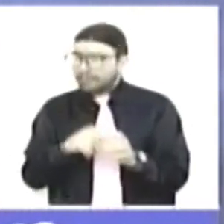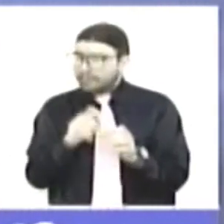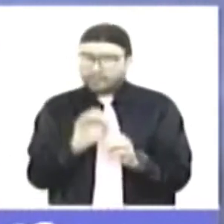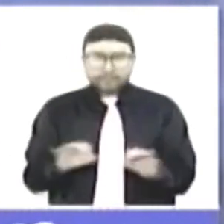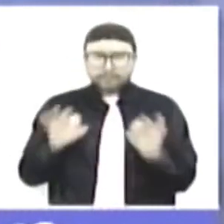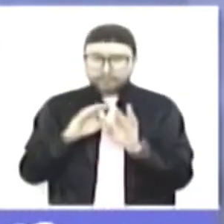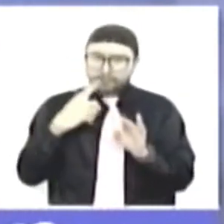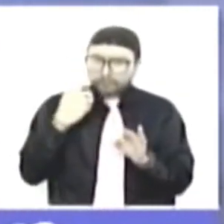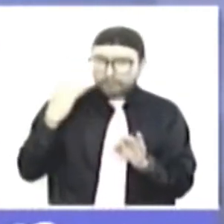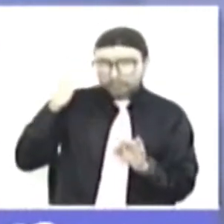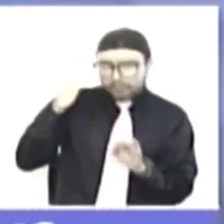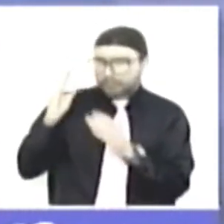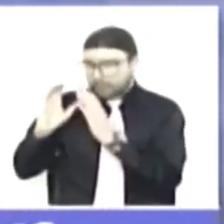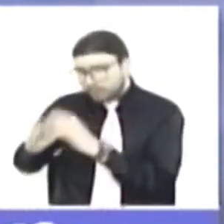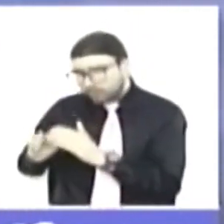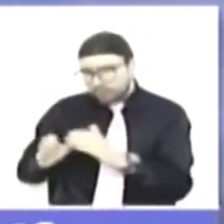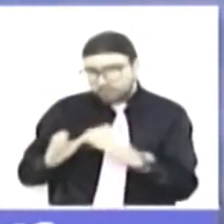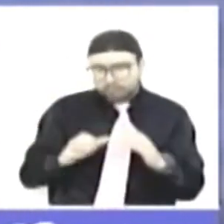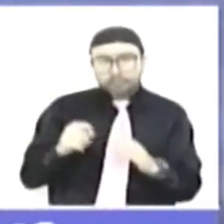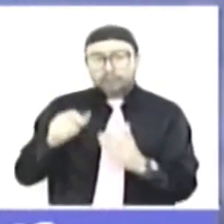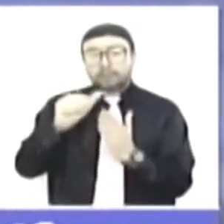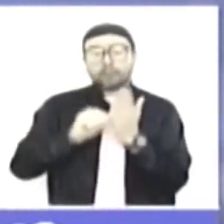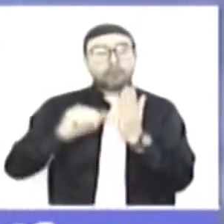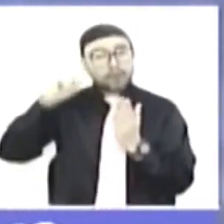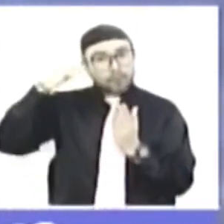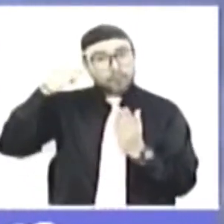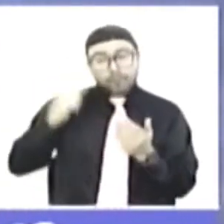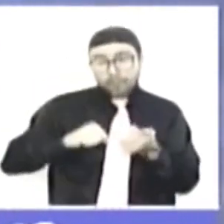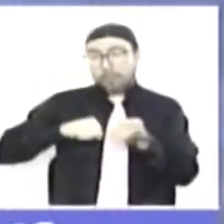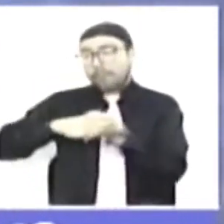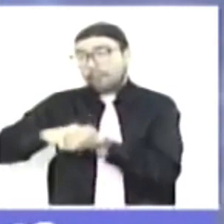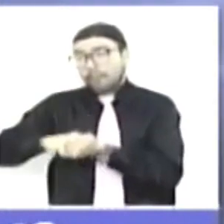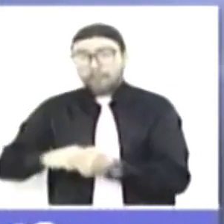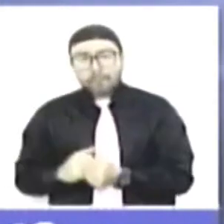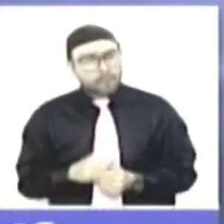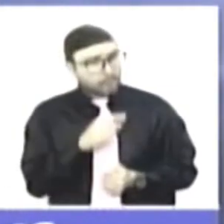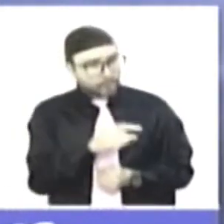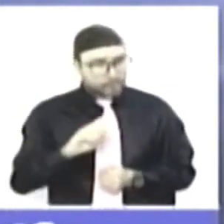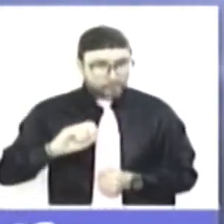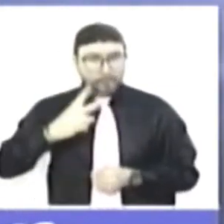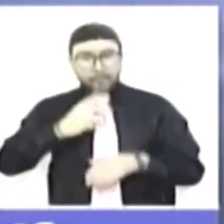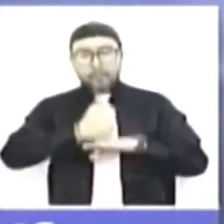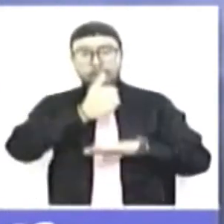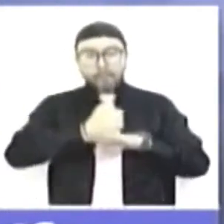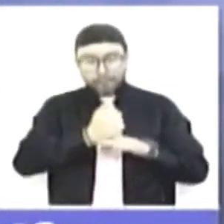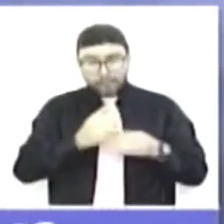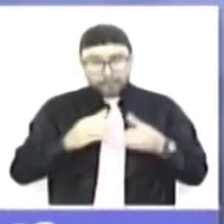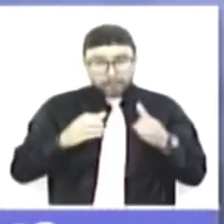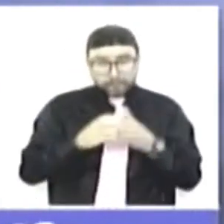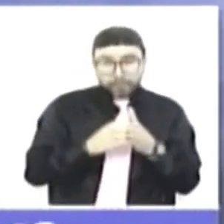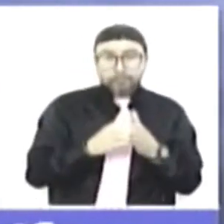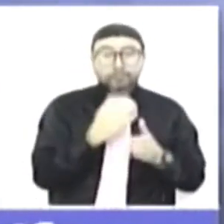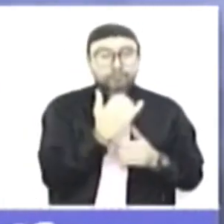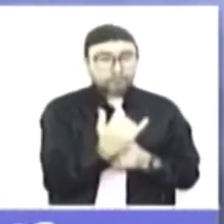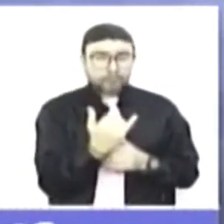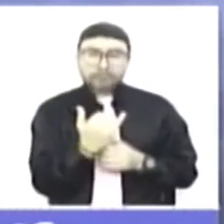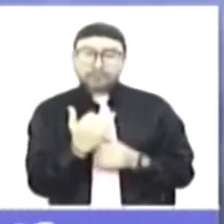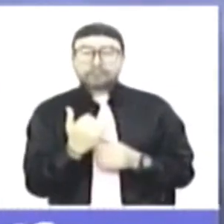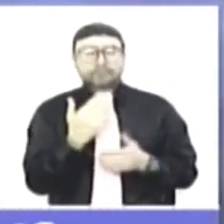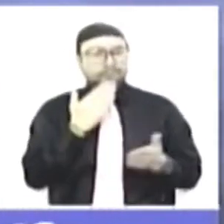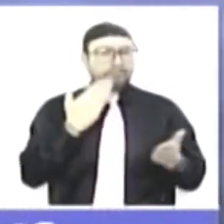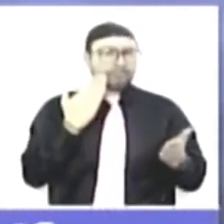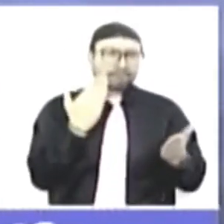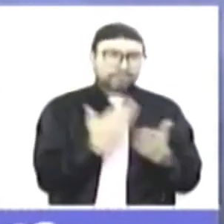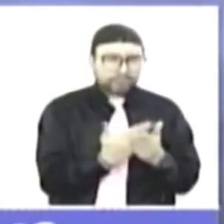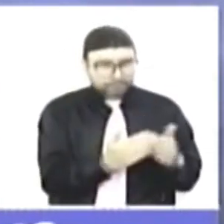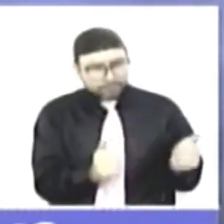de focalización de programas del gobierno. Doctor Daniel Gómez, subdirector del Departamento Nacional de Planeación, gracias por acompañarnos en Telecafe